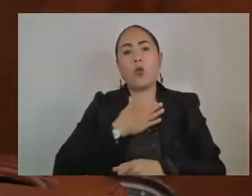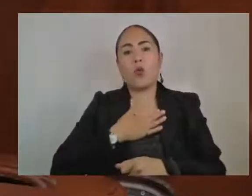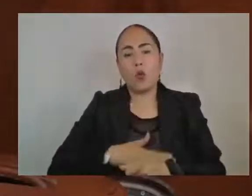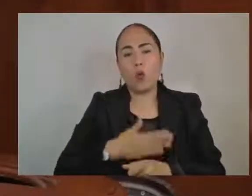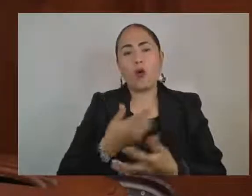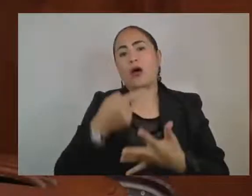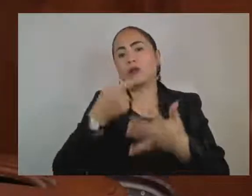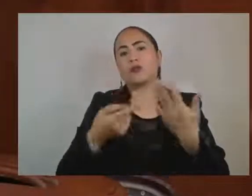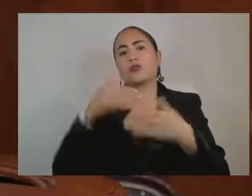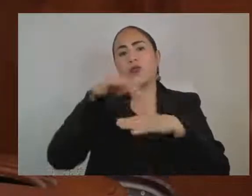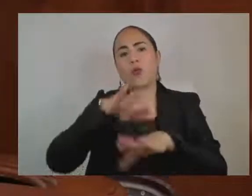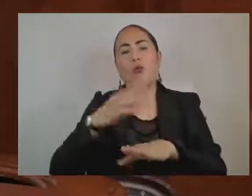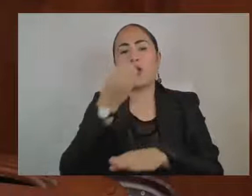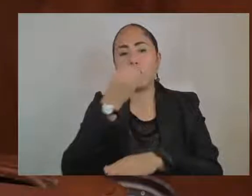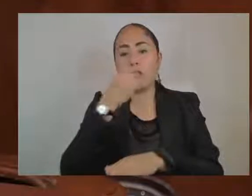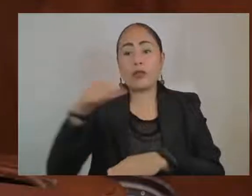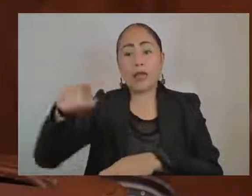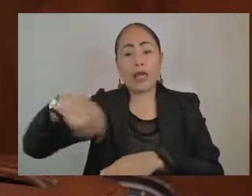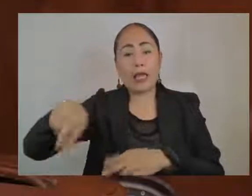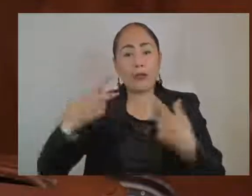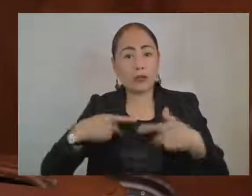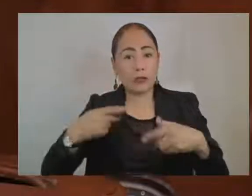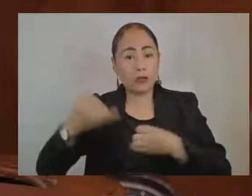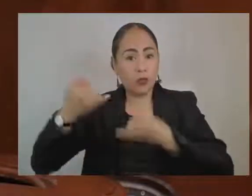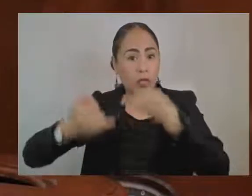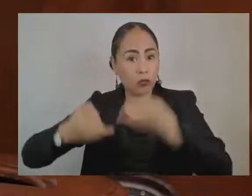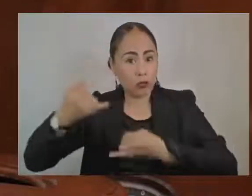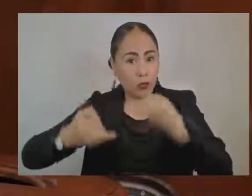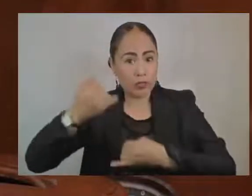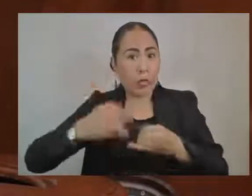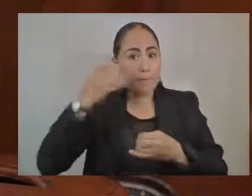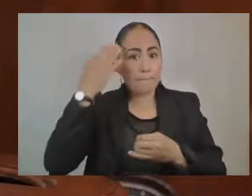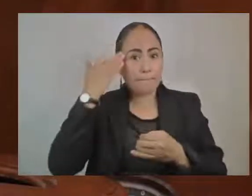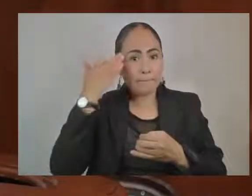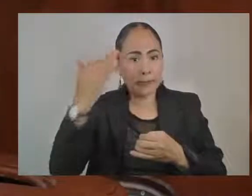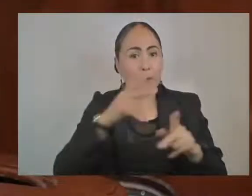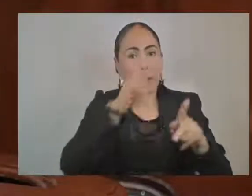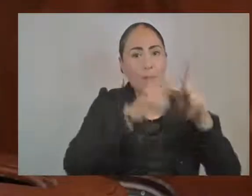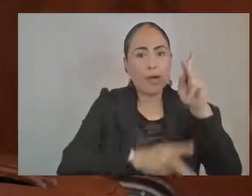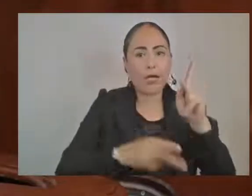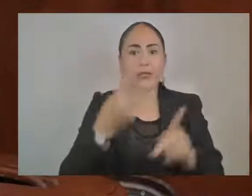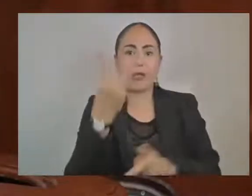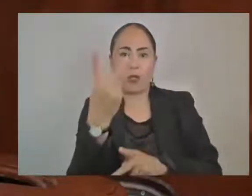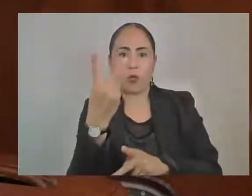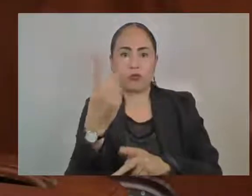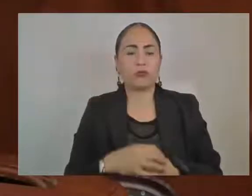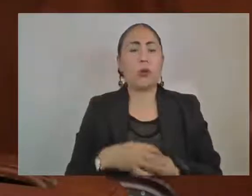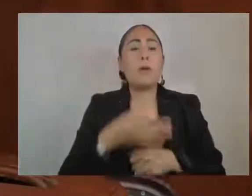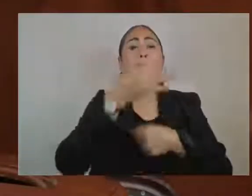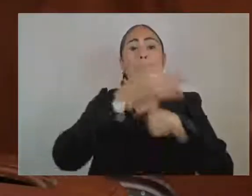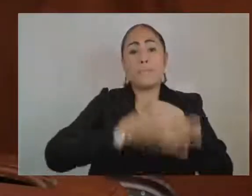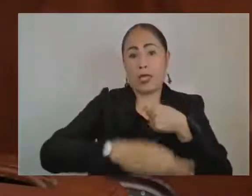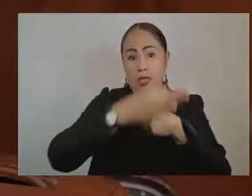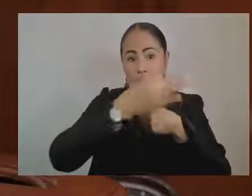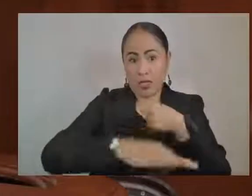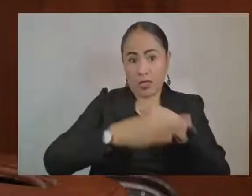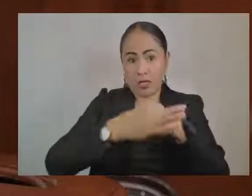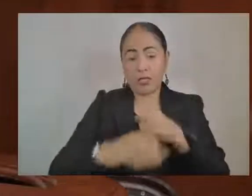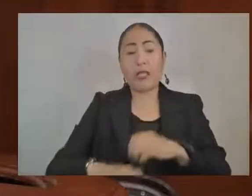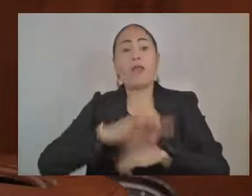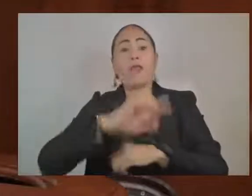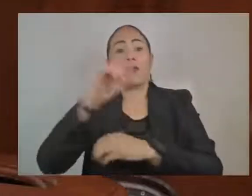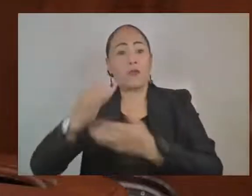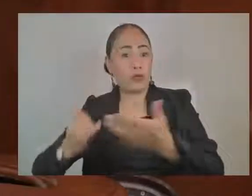decretan los jueces se da en dos etapas distintas, una provisional y la otra definitiva. La primera se